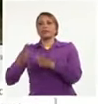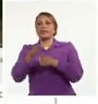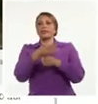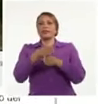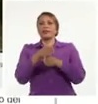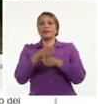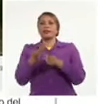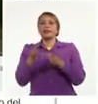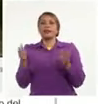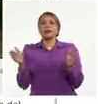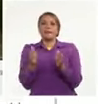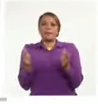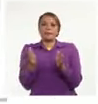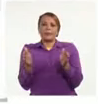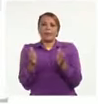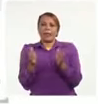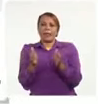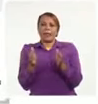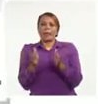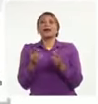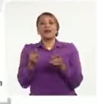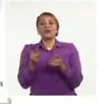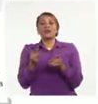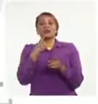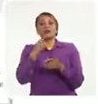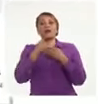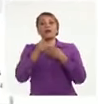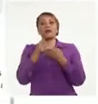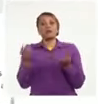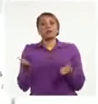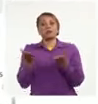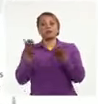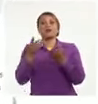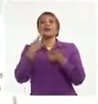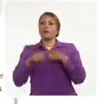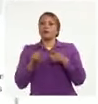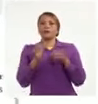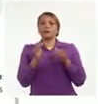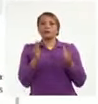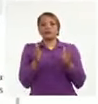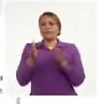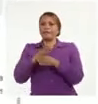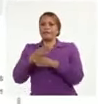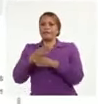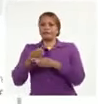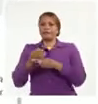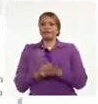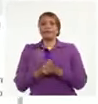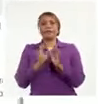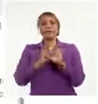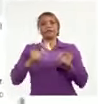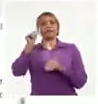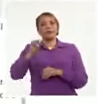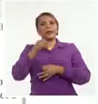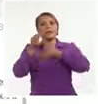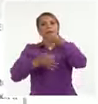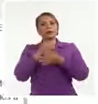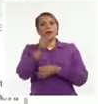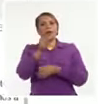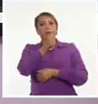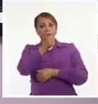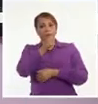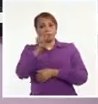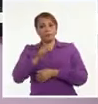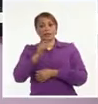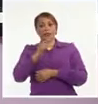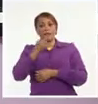es donde van los pretérminos para favorecer su aumento de peso, y cubículo patológico. La especialista le explicó al equipo periodístico de